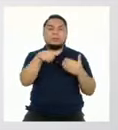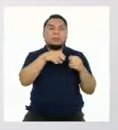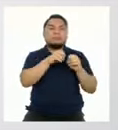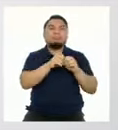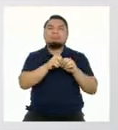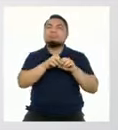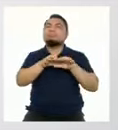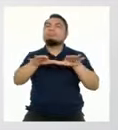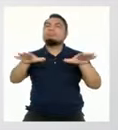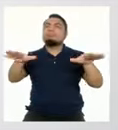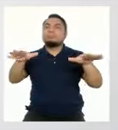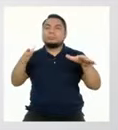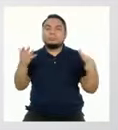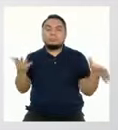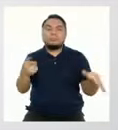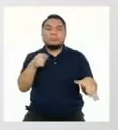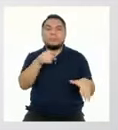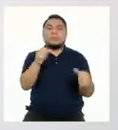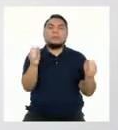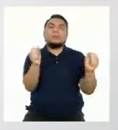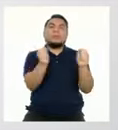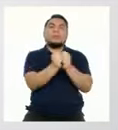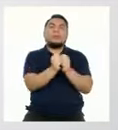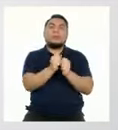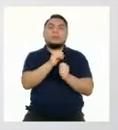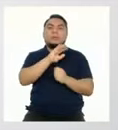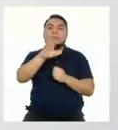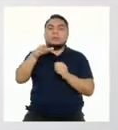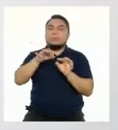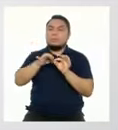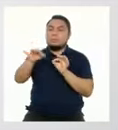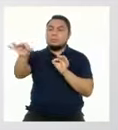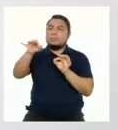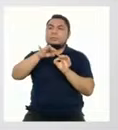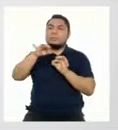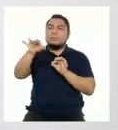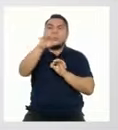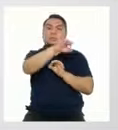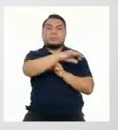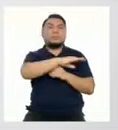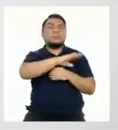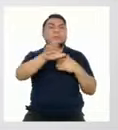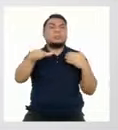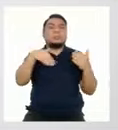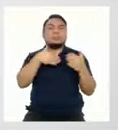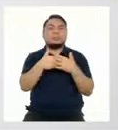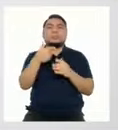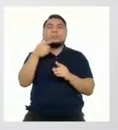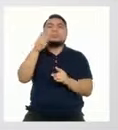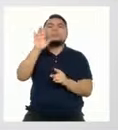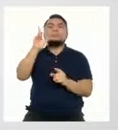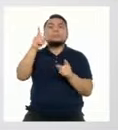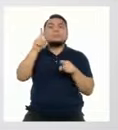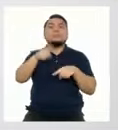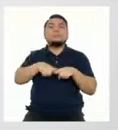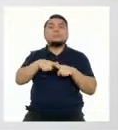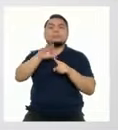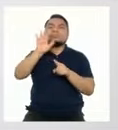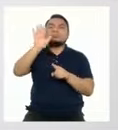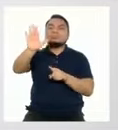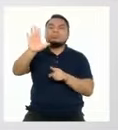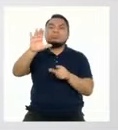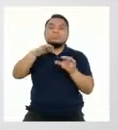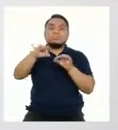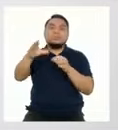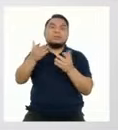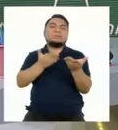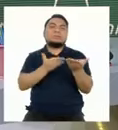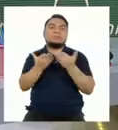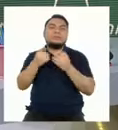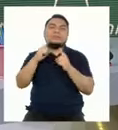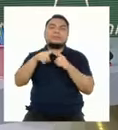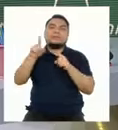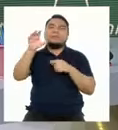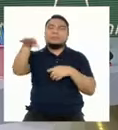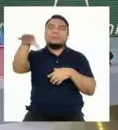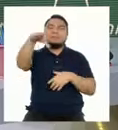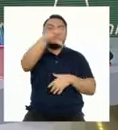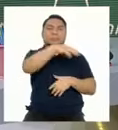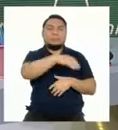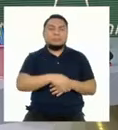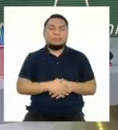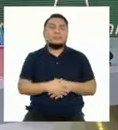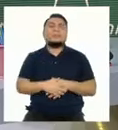desconcentrada, es decir, acompañando a cada región de acuerdo a su realidad, contexto y tipo de servicio.